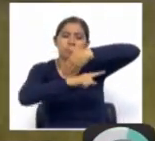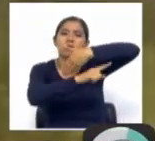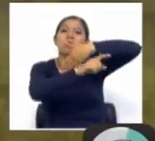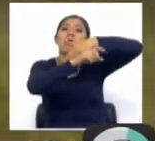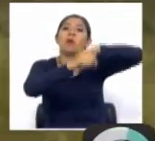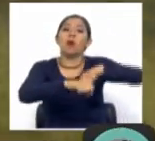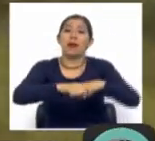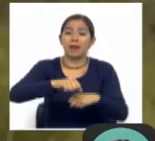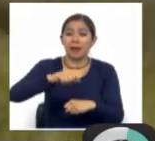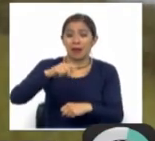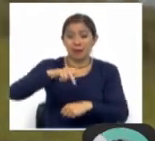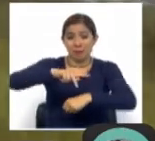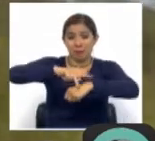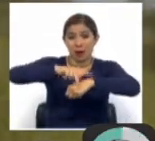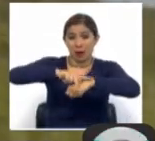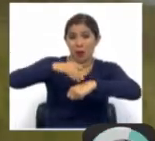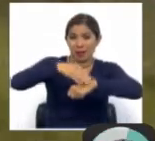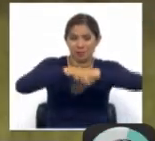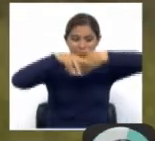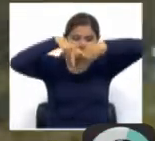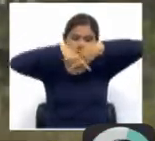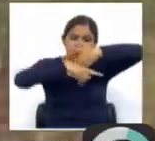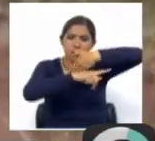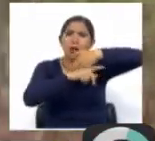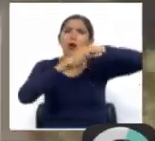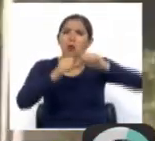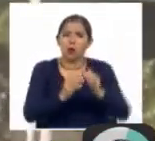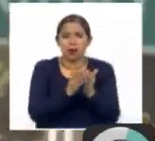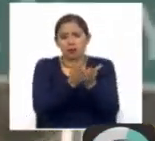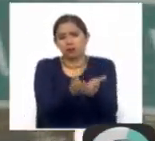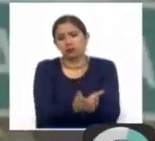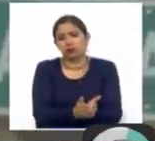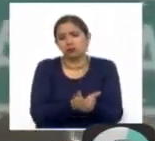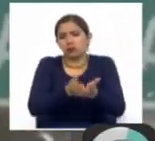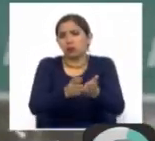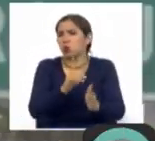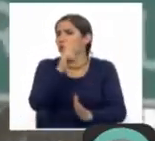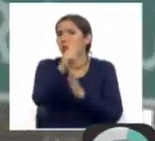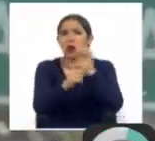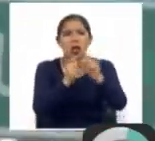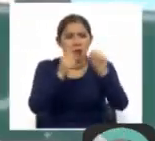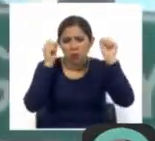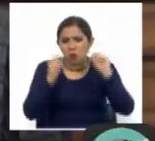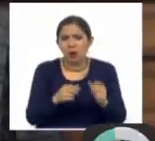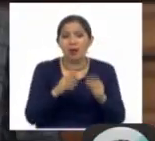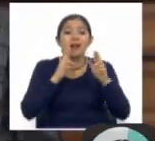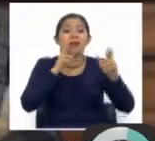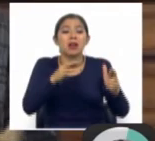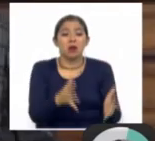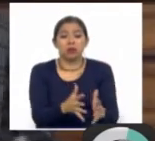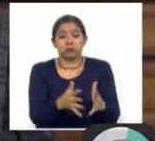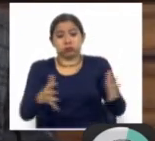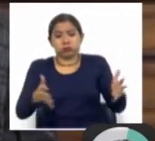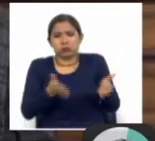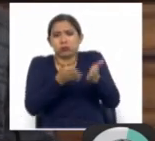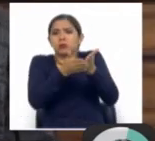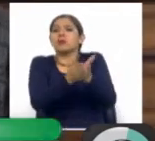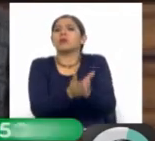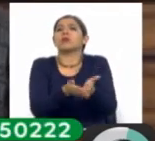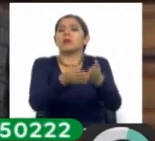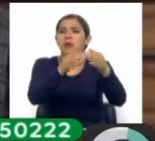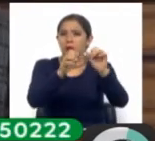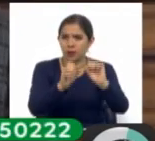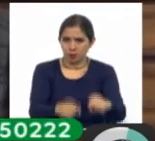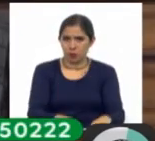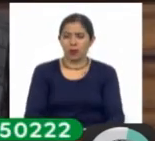Paraguay-Paraná por sus condiciones de navegabilidad durante los 365 días del año. Es una alternativa para las